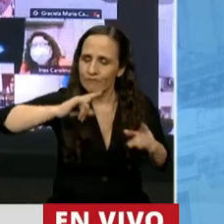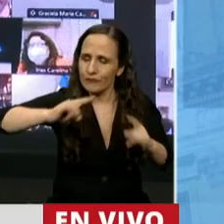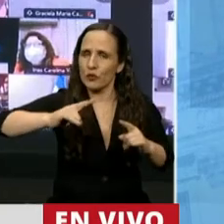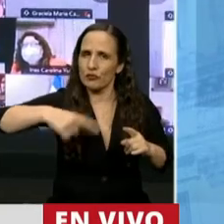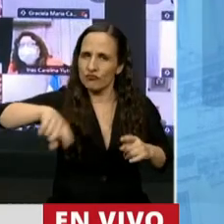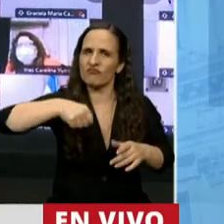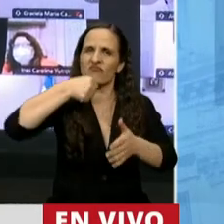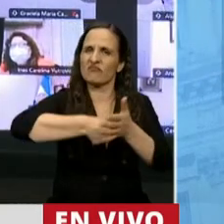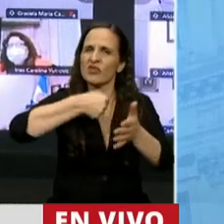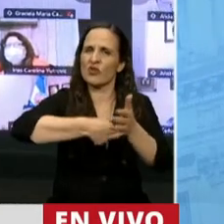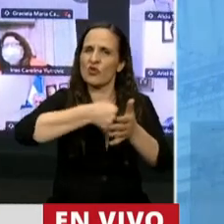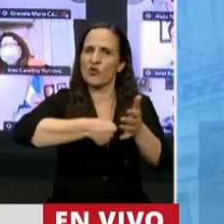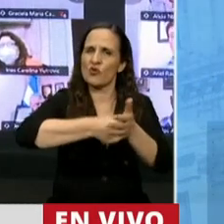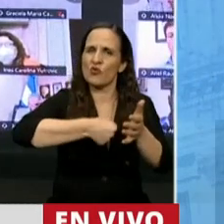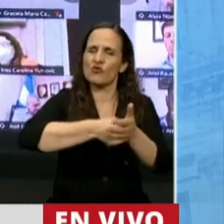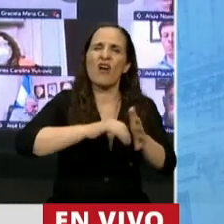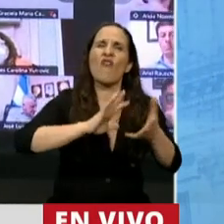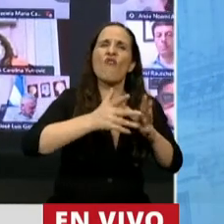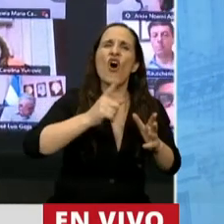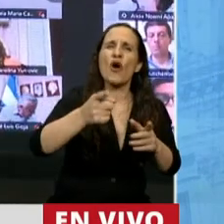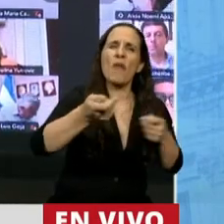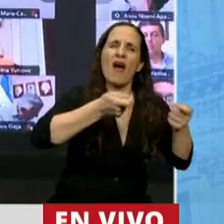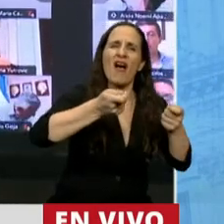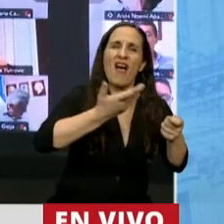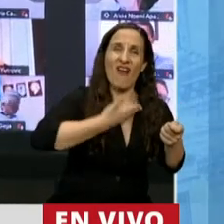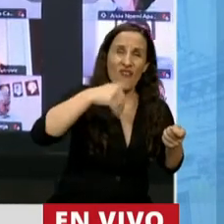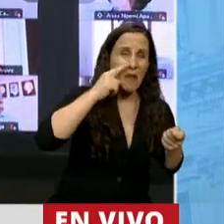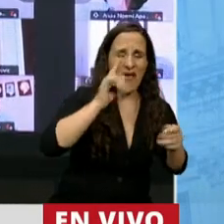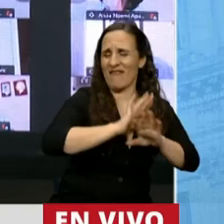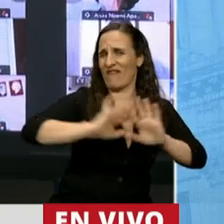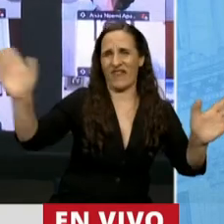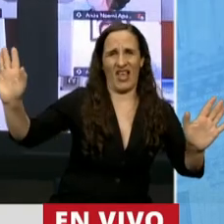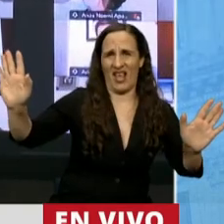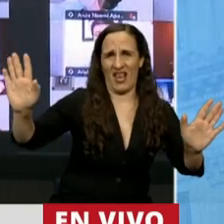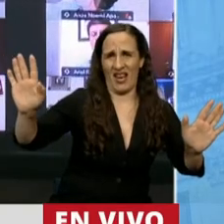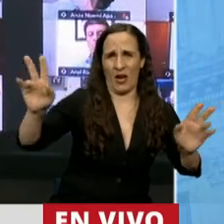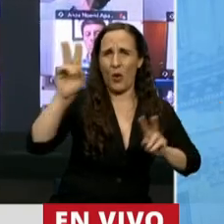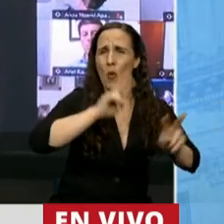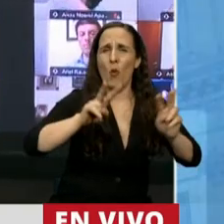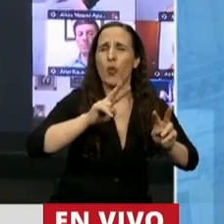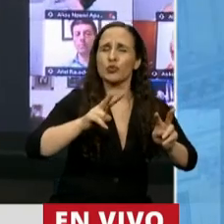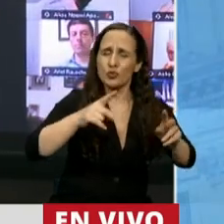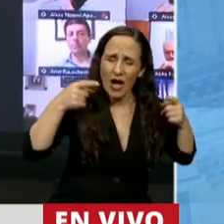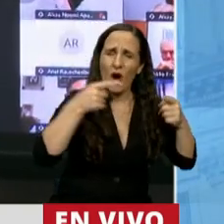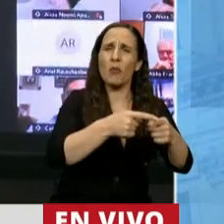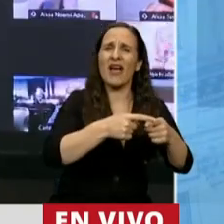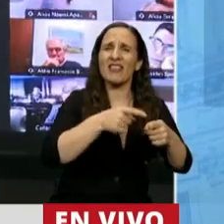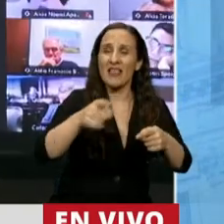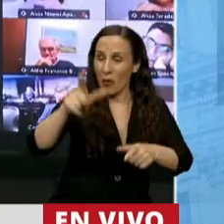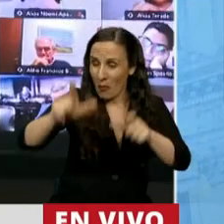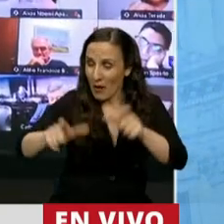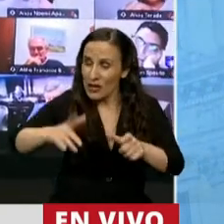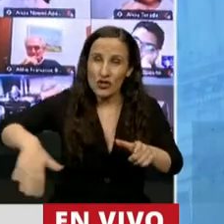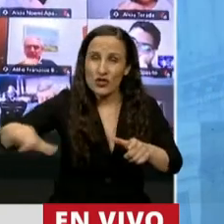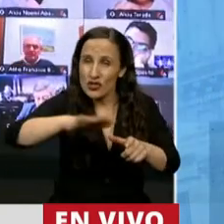para terminar con este régimen del Fondo Monetario Internacional e impongan una salida favorable a las grandes mayorías donde todos los recursos del